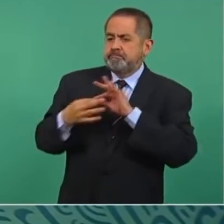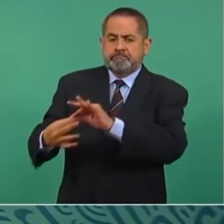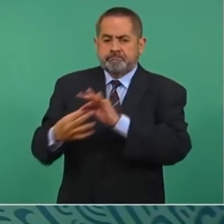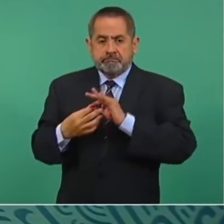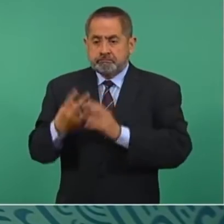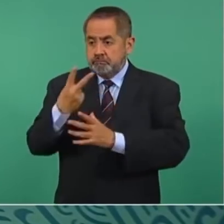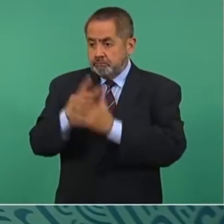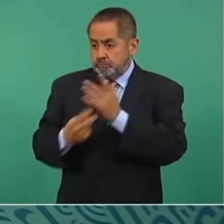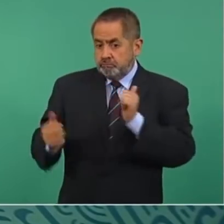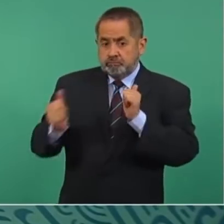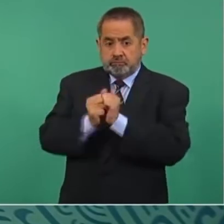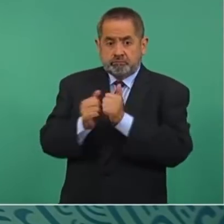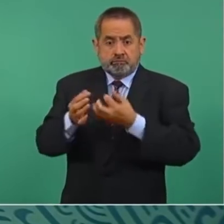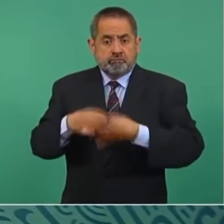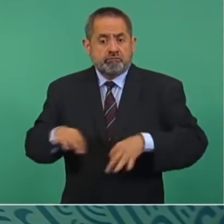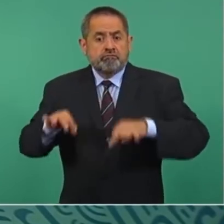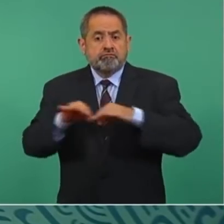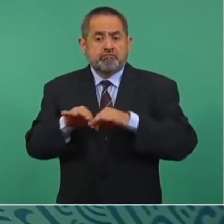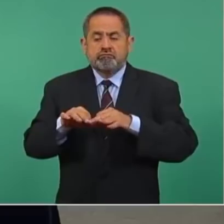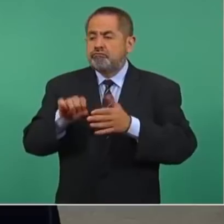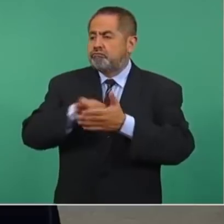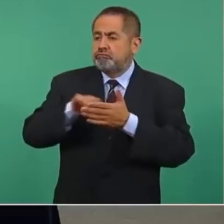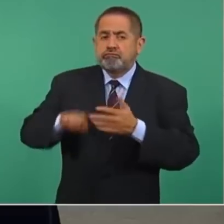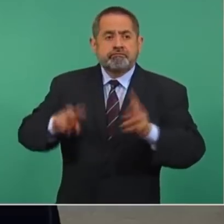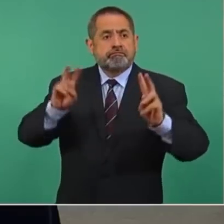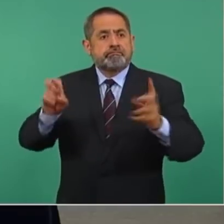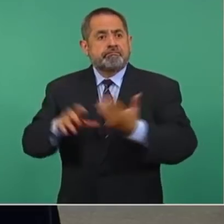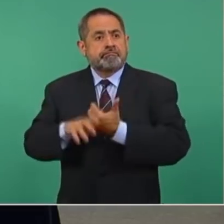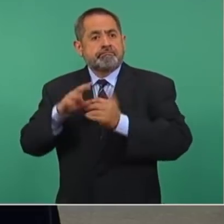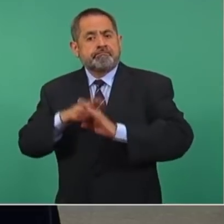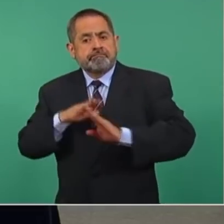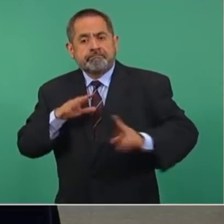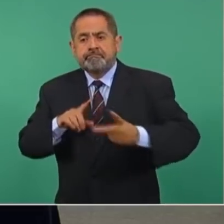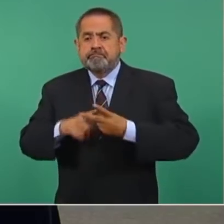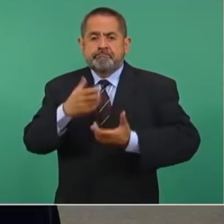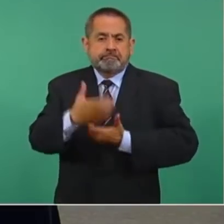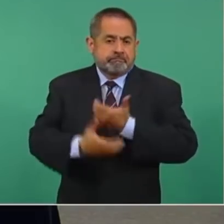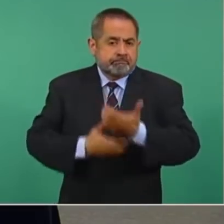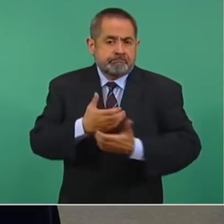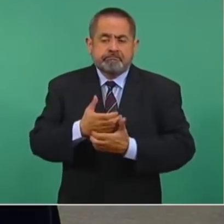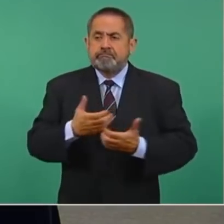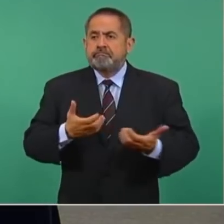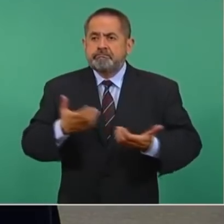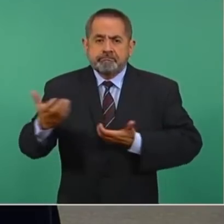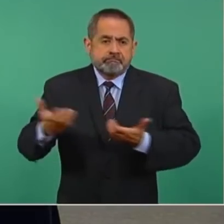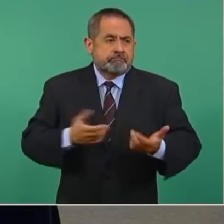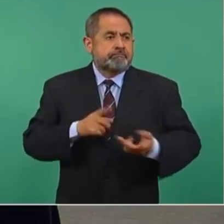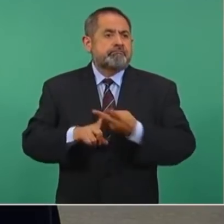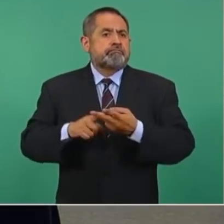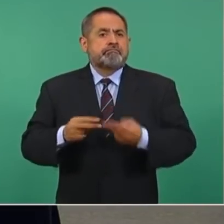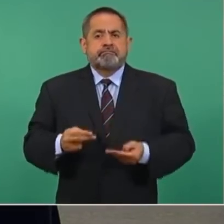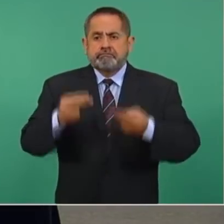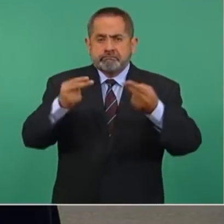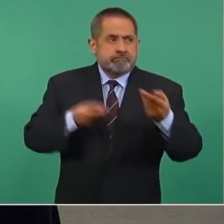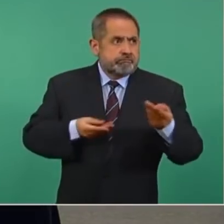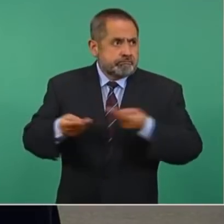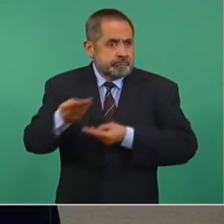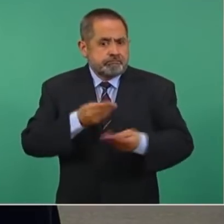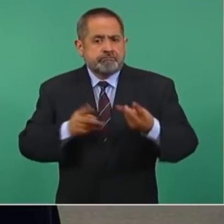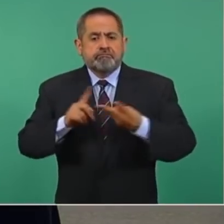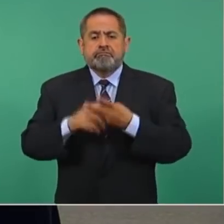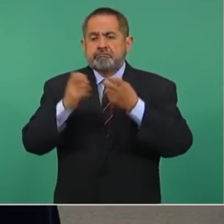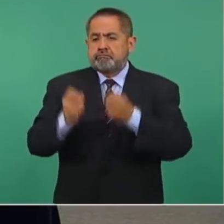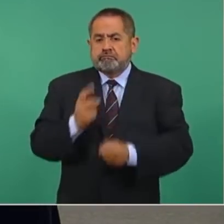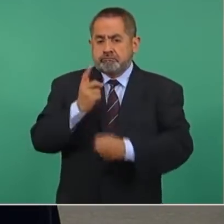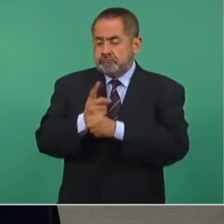asuntos de vital importancia como la migración, el comercio, el desarrollo, la seguridad y la